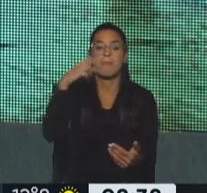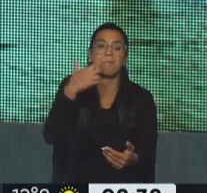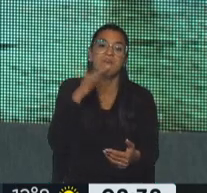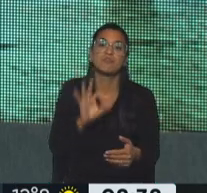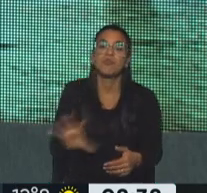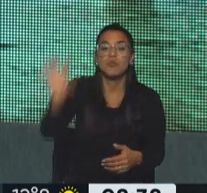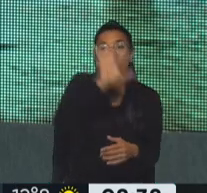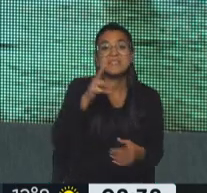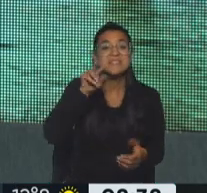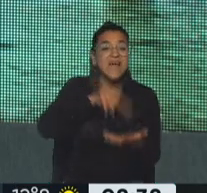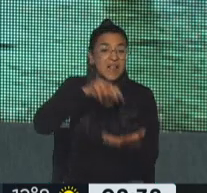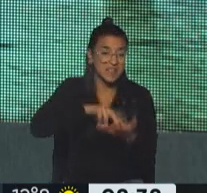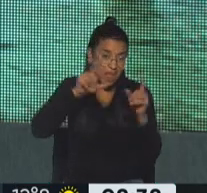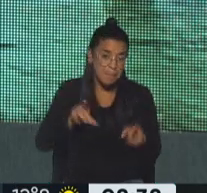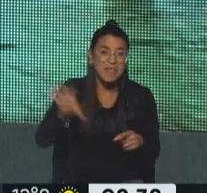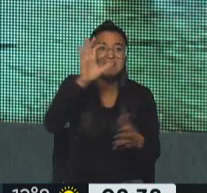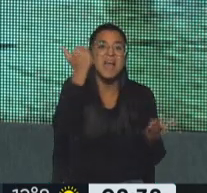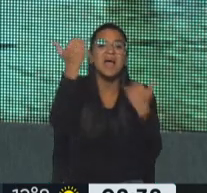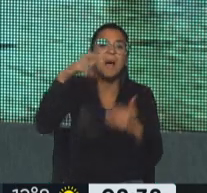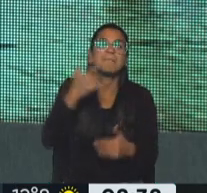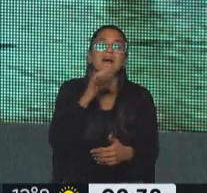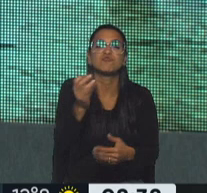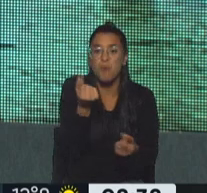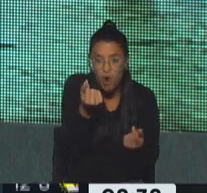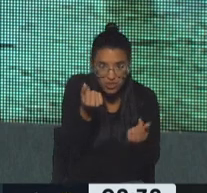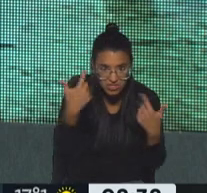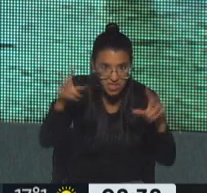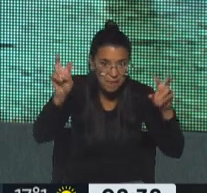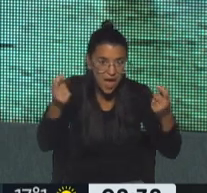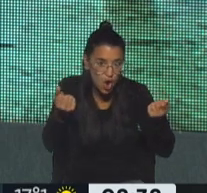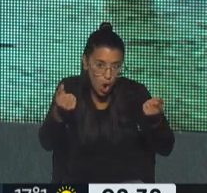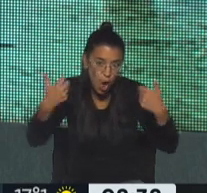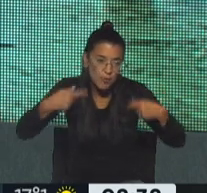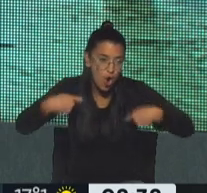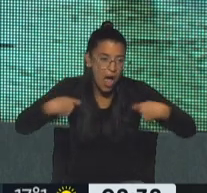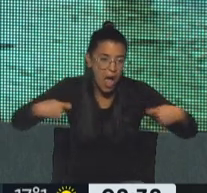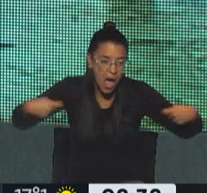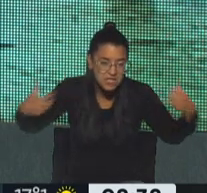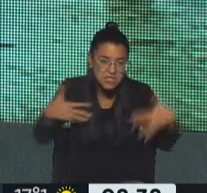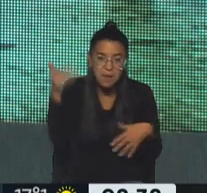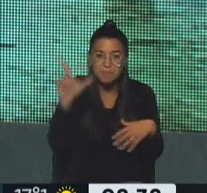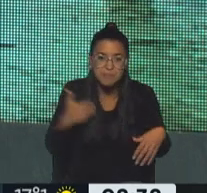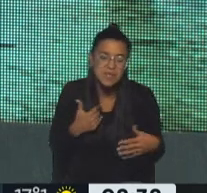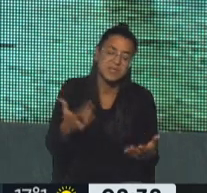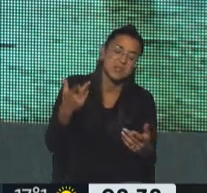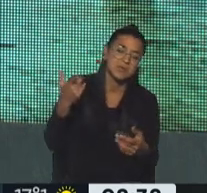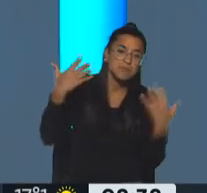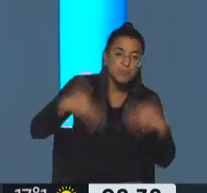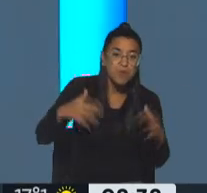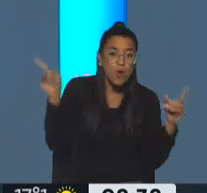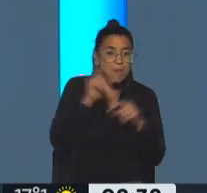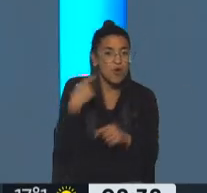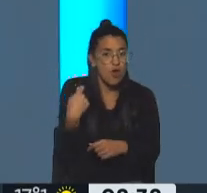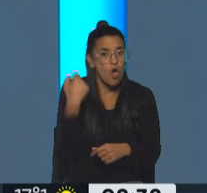provincias, Salta también, entre otras provincias. Este es el argumento, ¿no? El dinero que se está gastando en un país con serios problemas económicos.